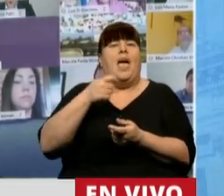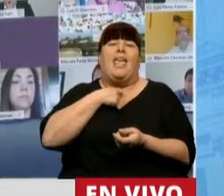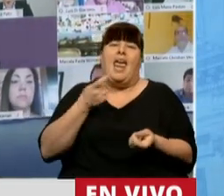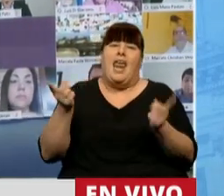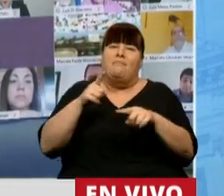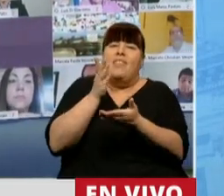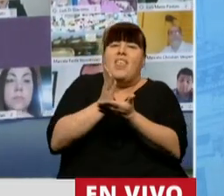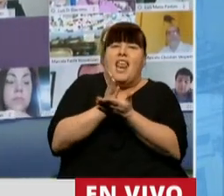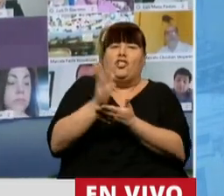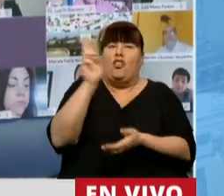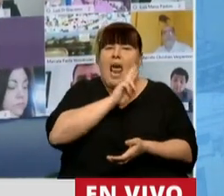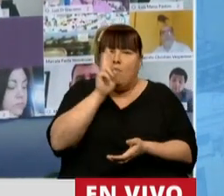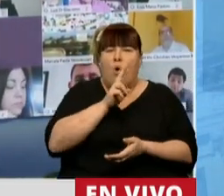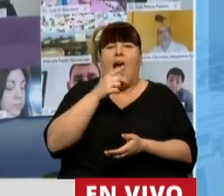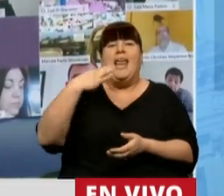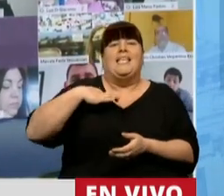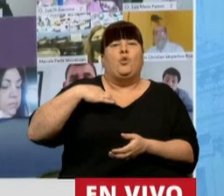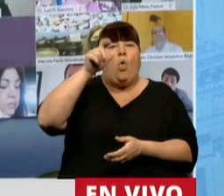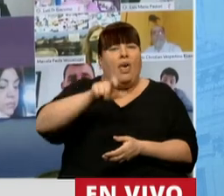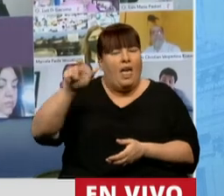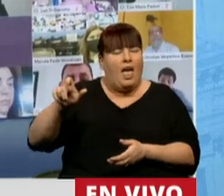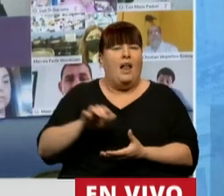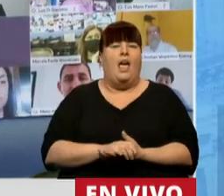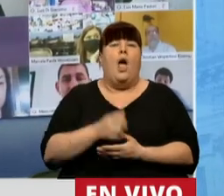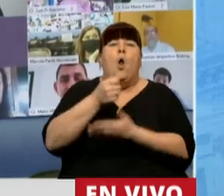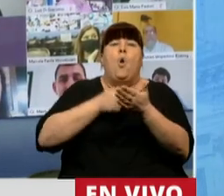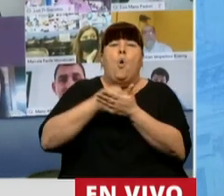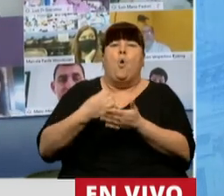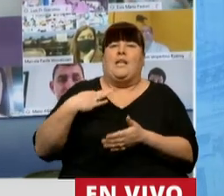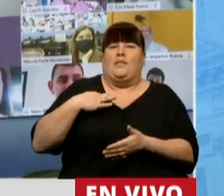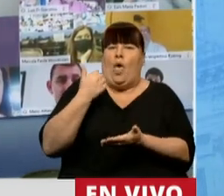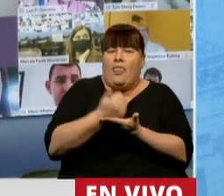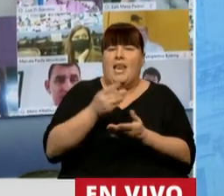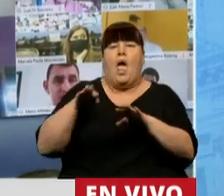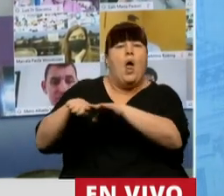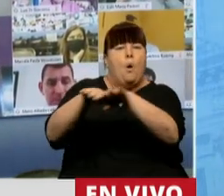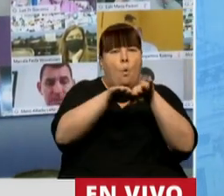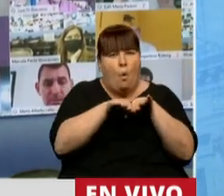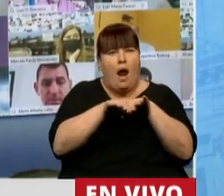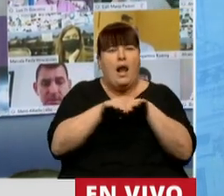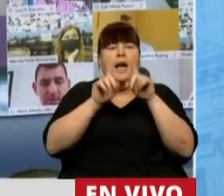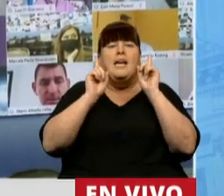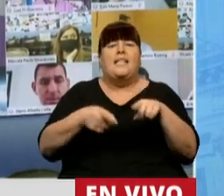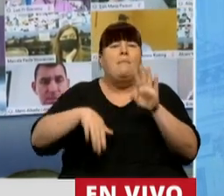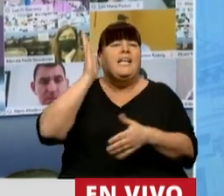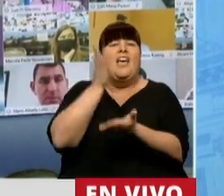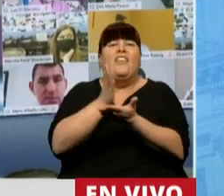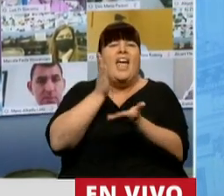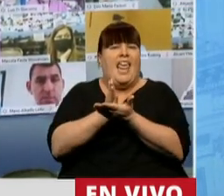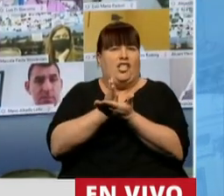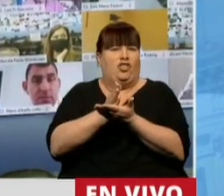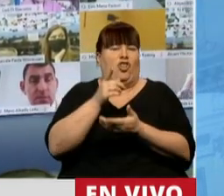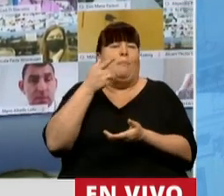reivindicación de los derechos de la mujer y la ciudadana. Una lucha por la ciudadanía, por la igualdad y sobre todo por el derecho a